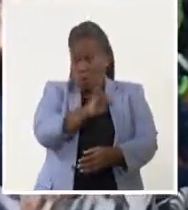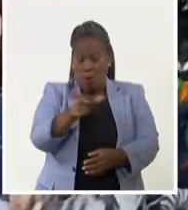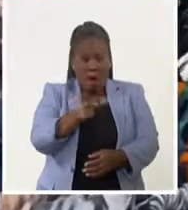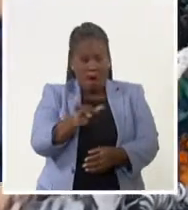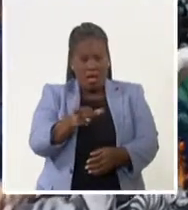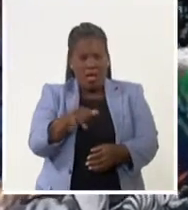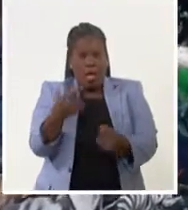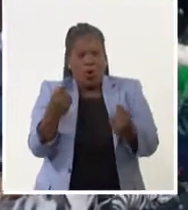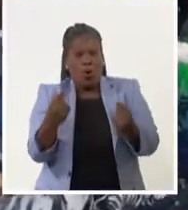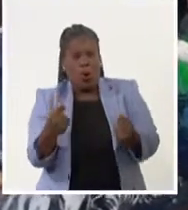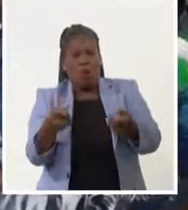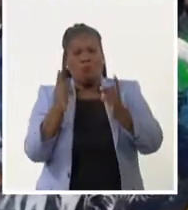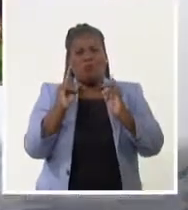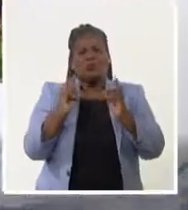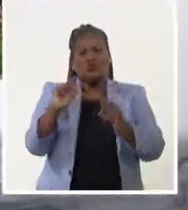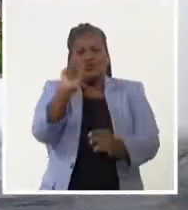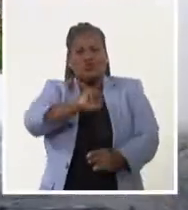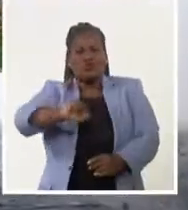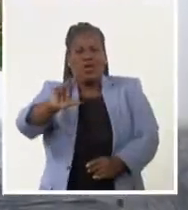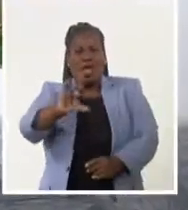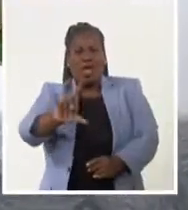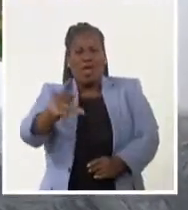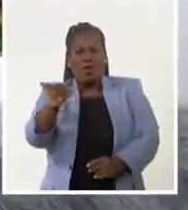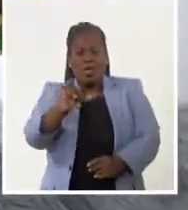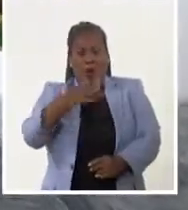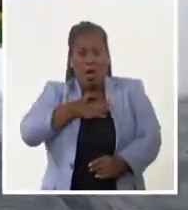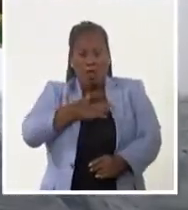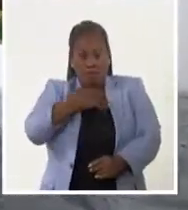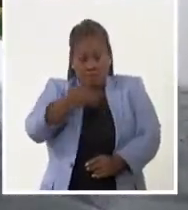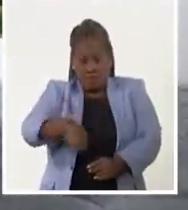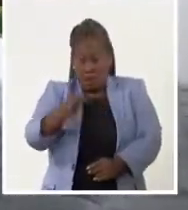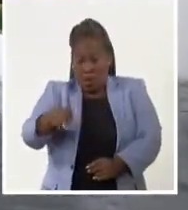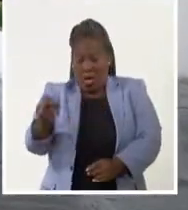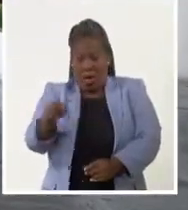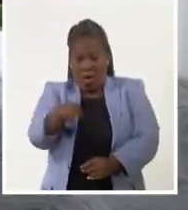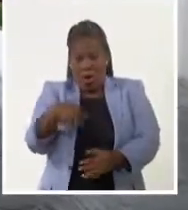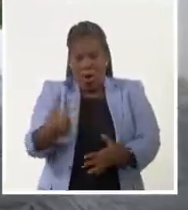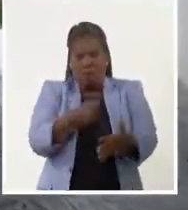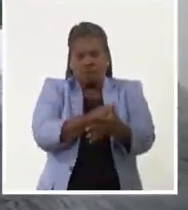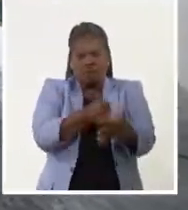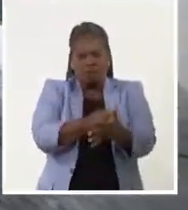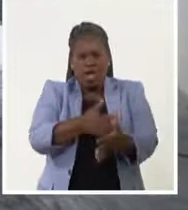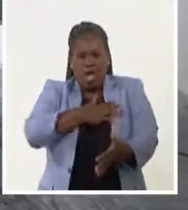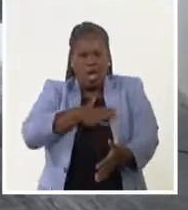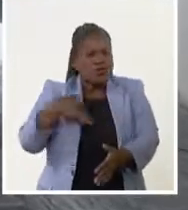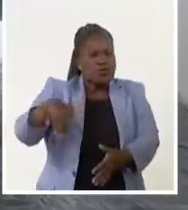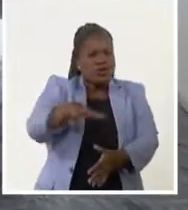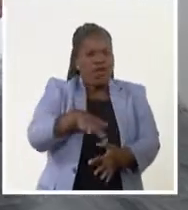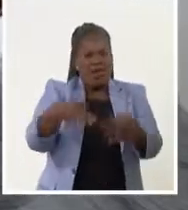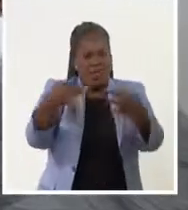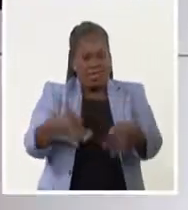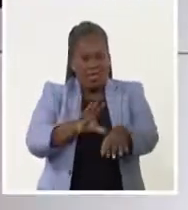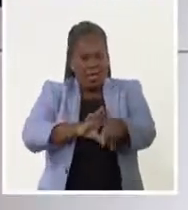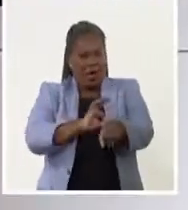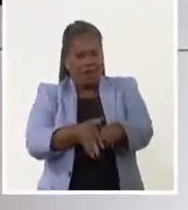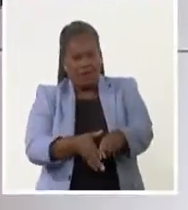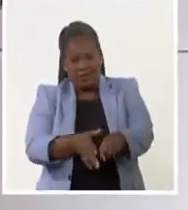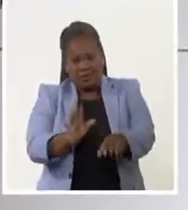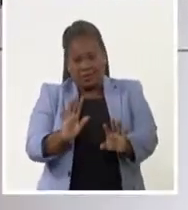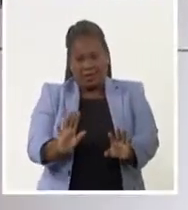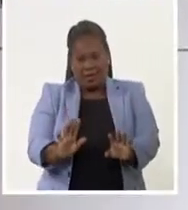económicos, políticos, sociales, y a nivel personal, cómo enfrentamos cada uno de nosotros la realidad de la pandemia, por ejemplo,